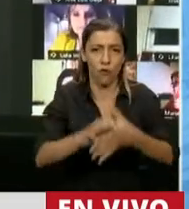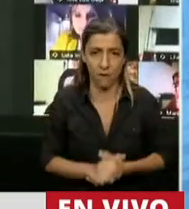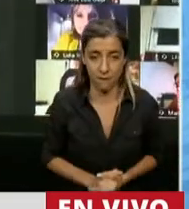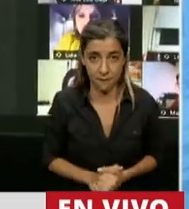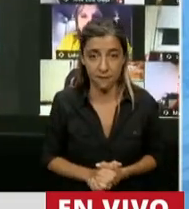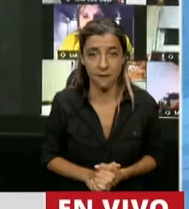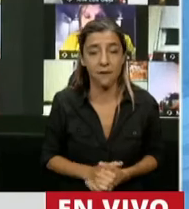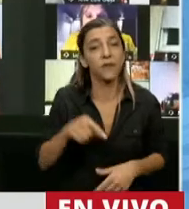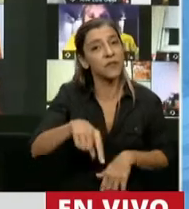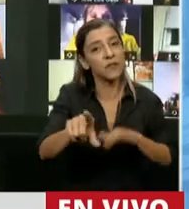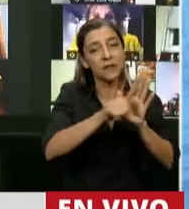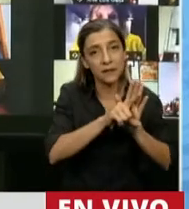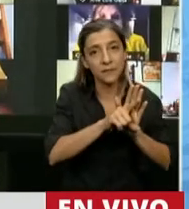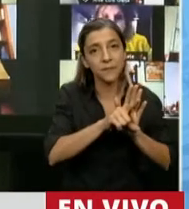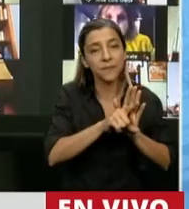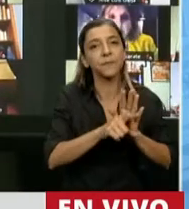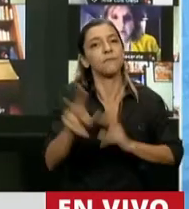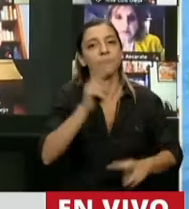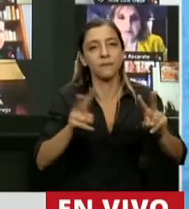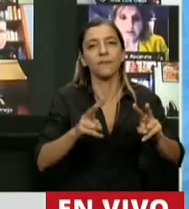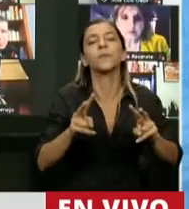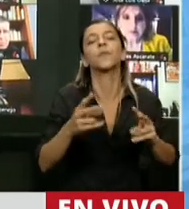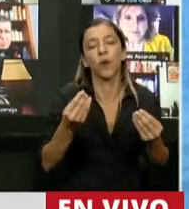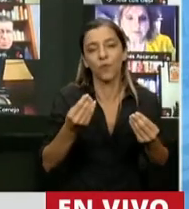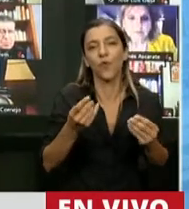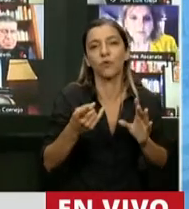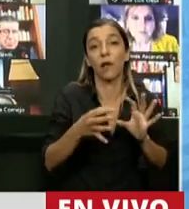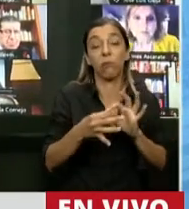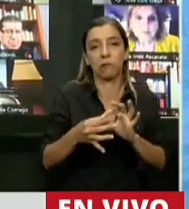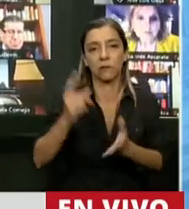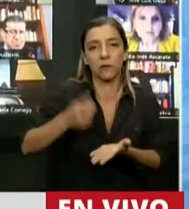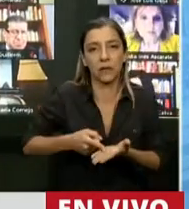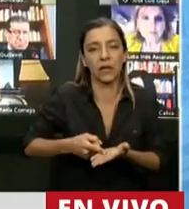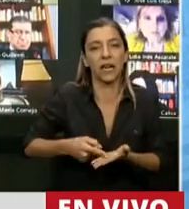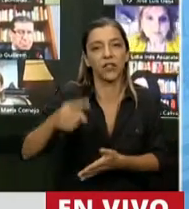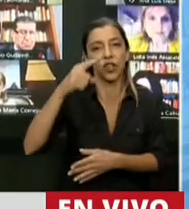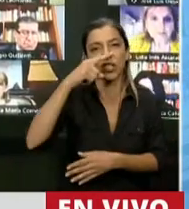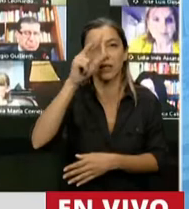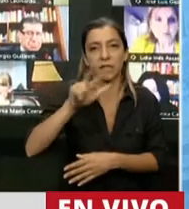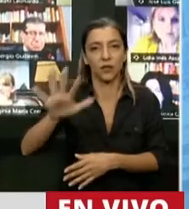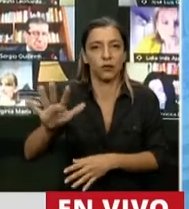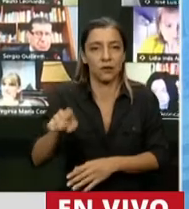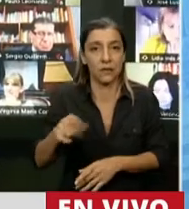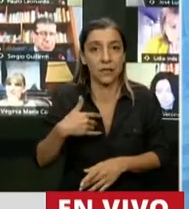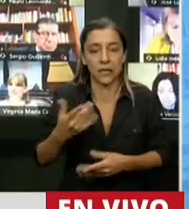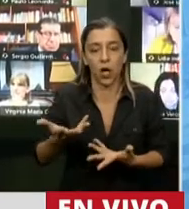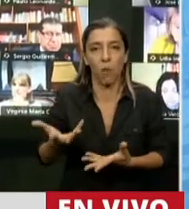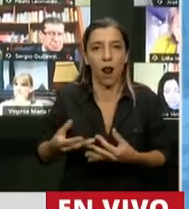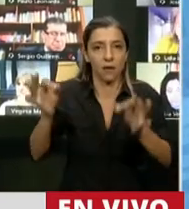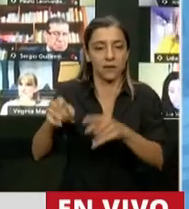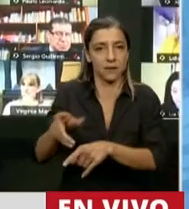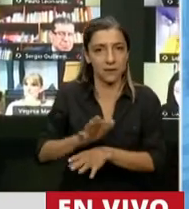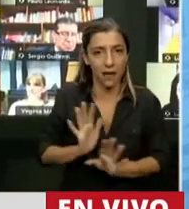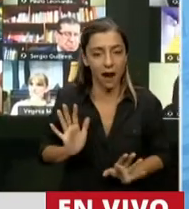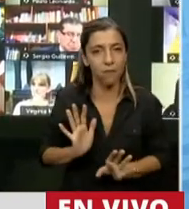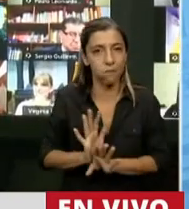pretende convalidar el manotazo del decreto 735. No es cierto que al rebajarle